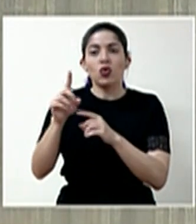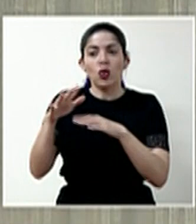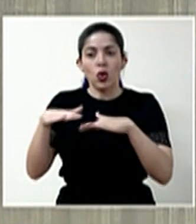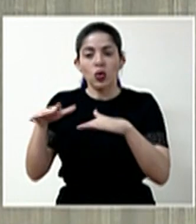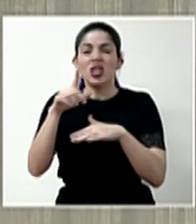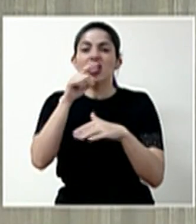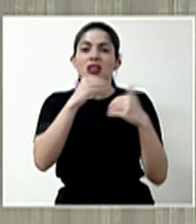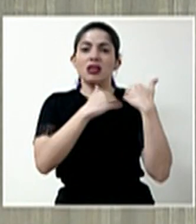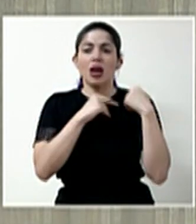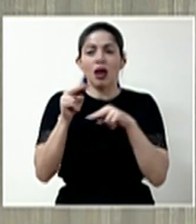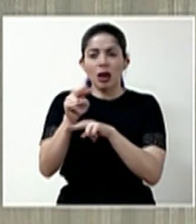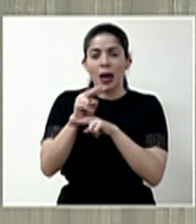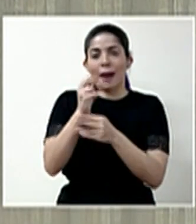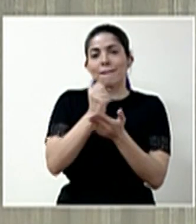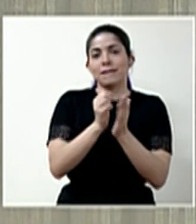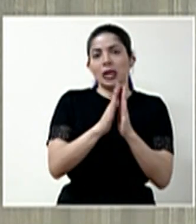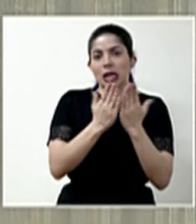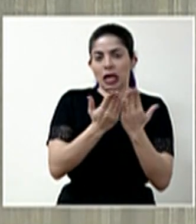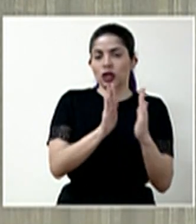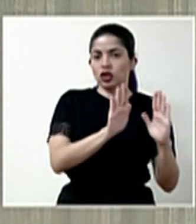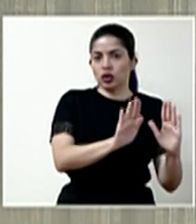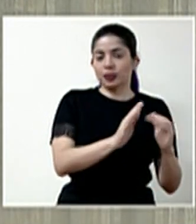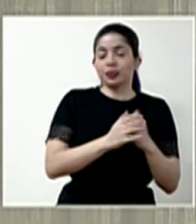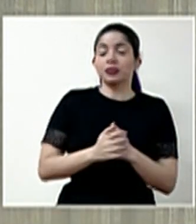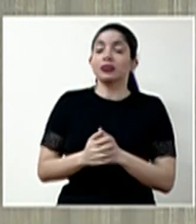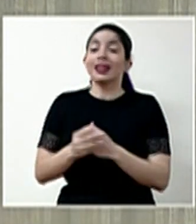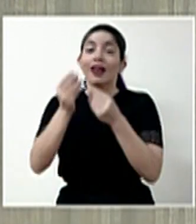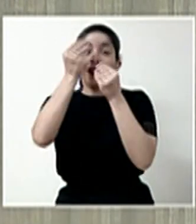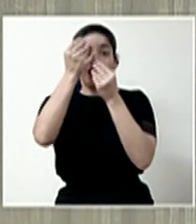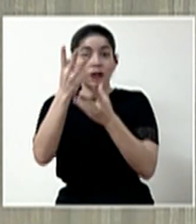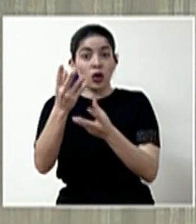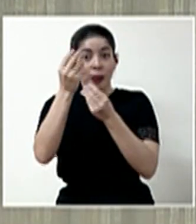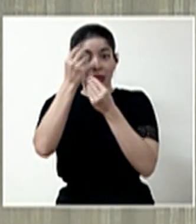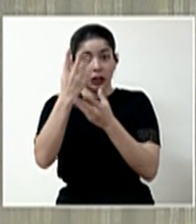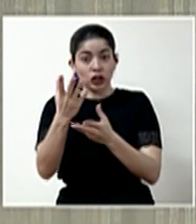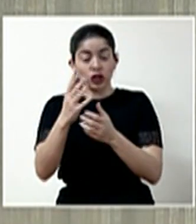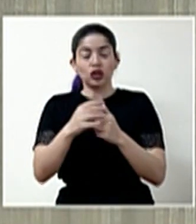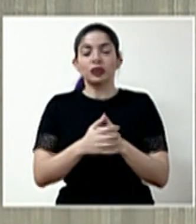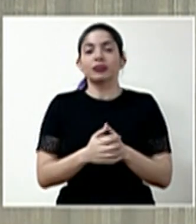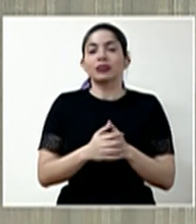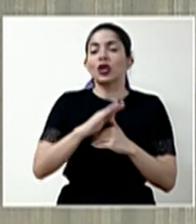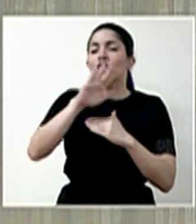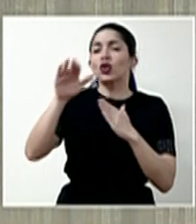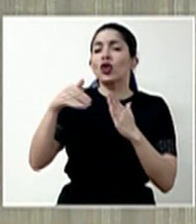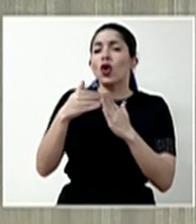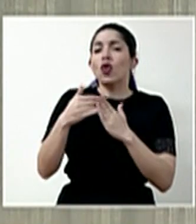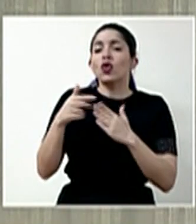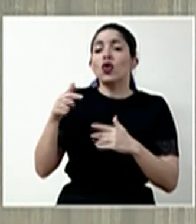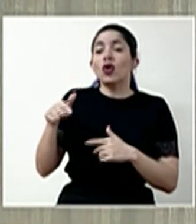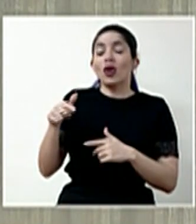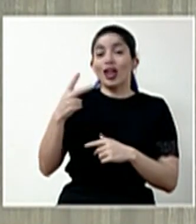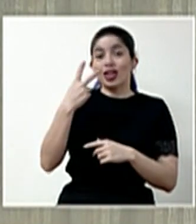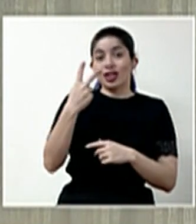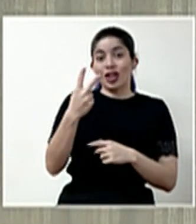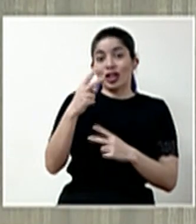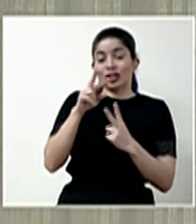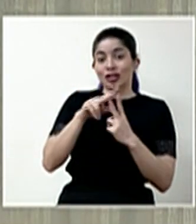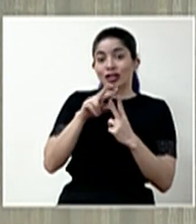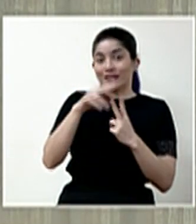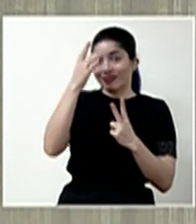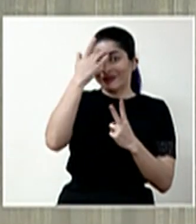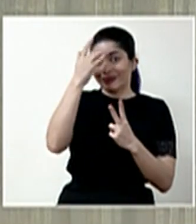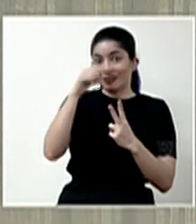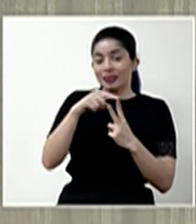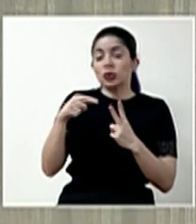migración de ese seguimiento. Con respecto a la información de todo lo que ha sido el recorrido de los dos transportistas como ya